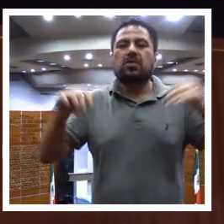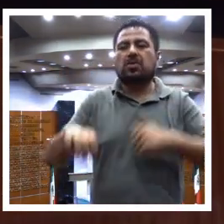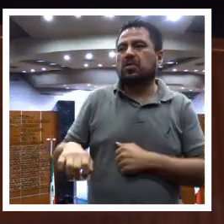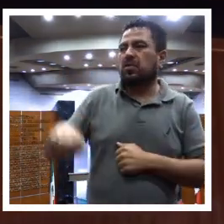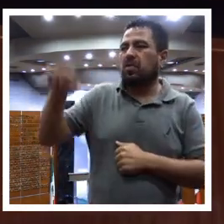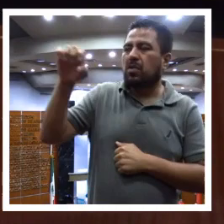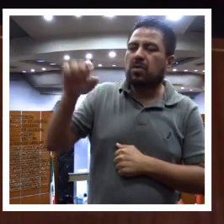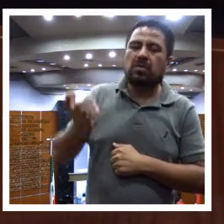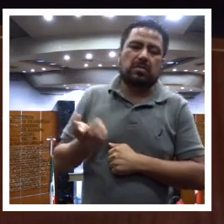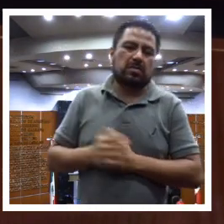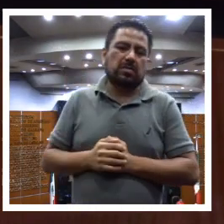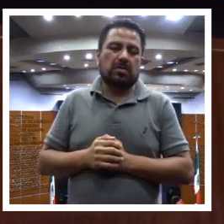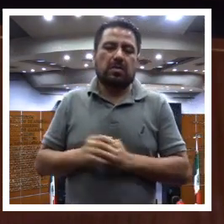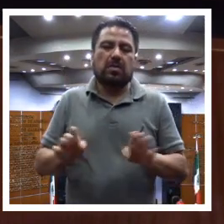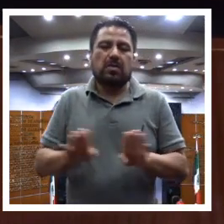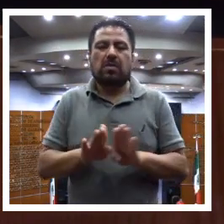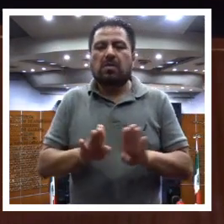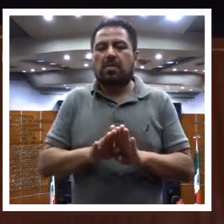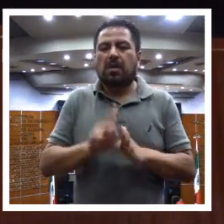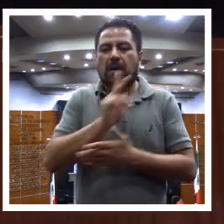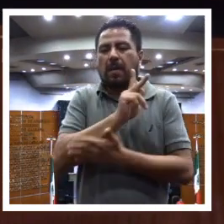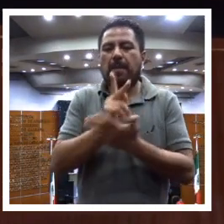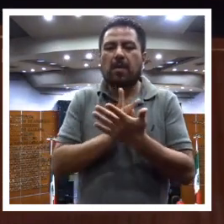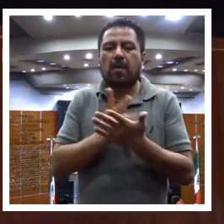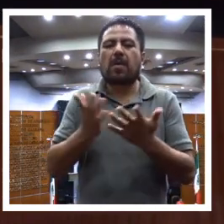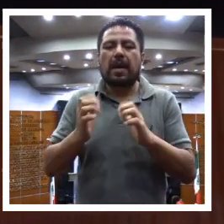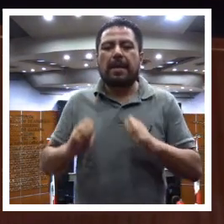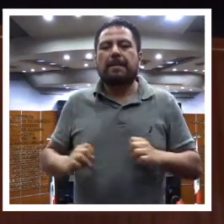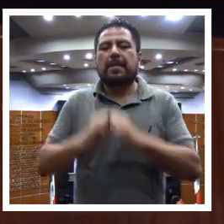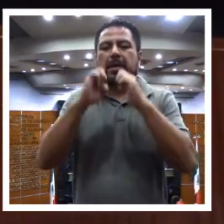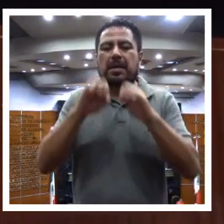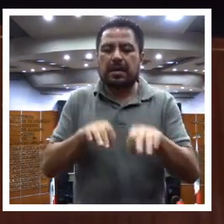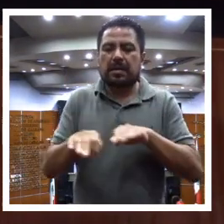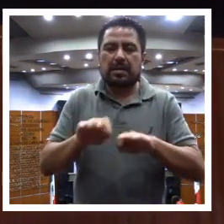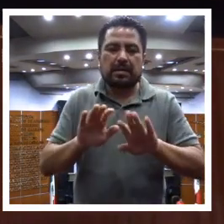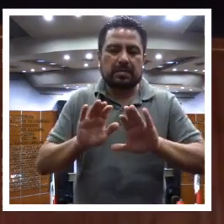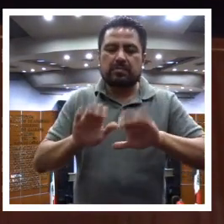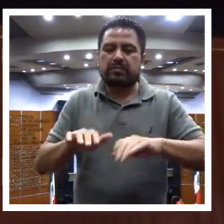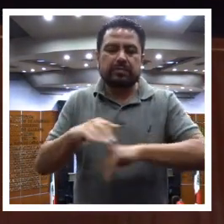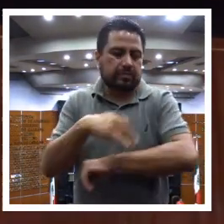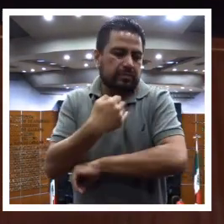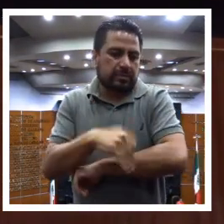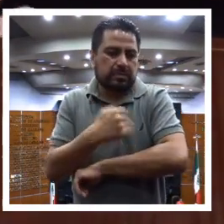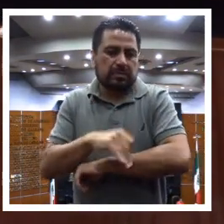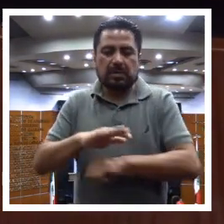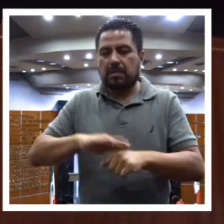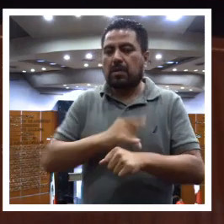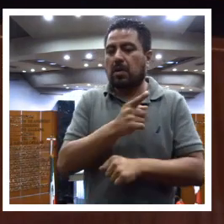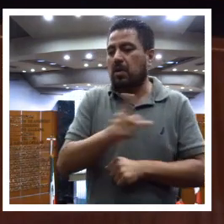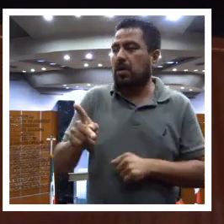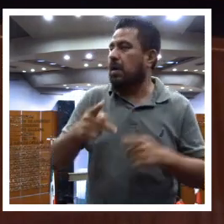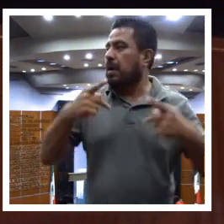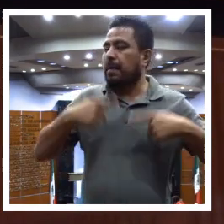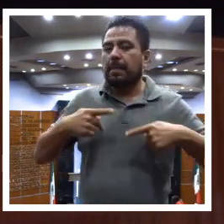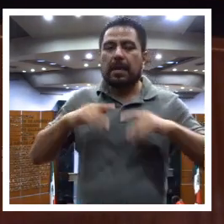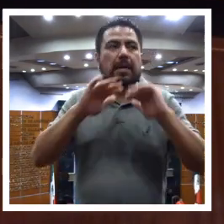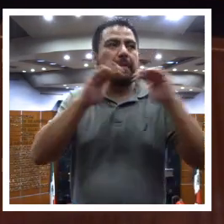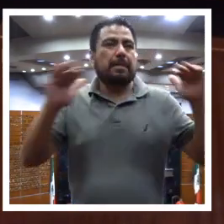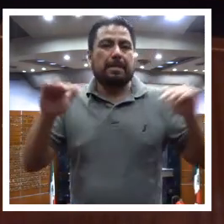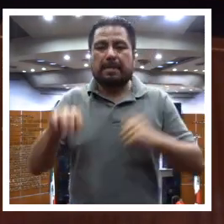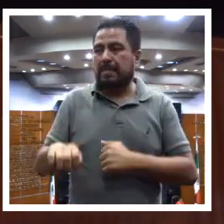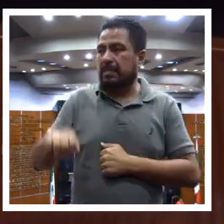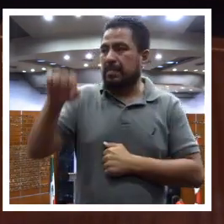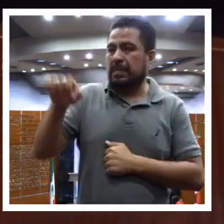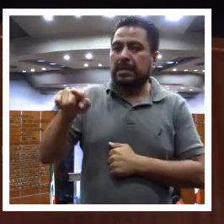mayores, como lo es el programa emergente de empleo temporal, ya que son las personas mayores las que